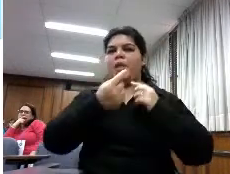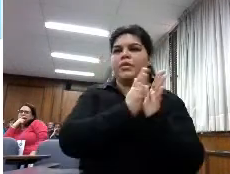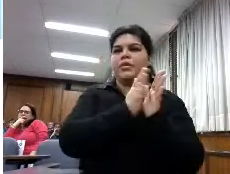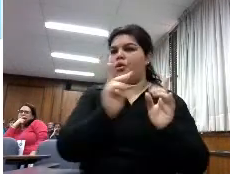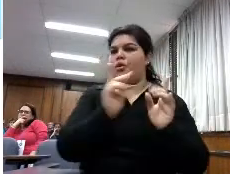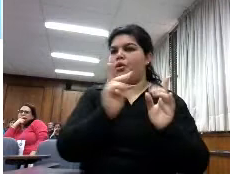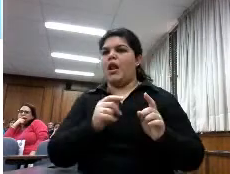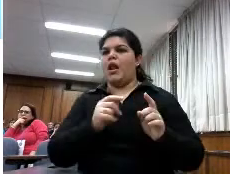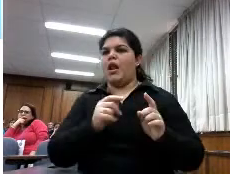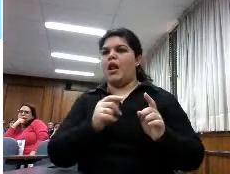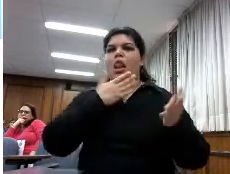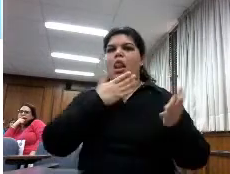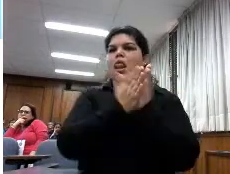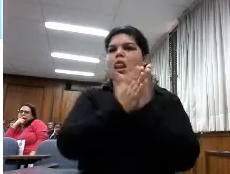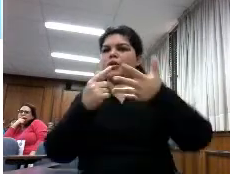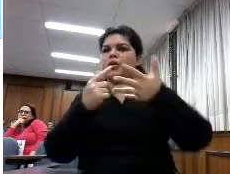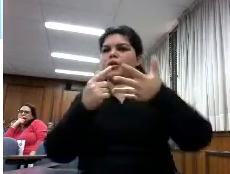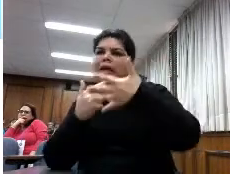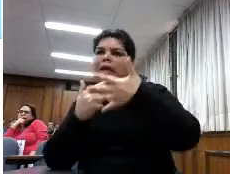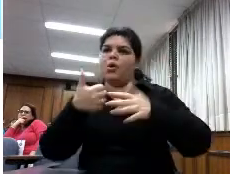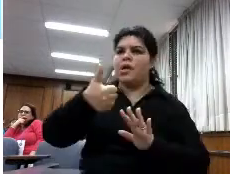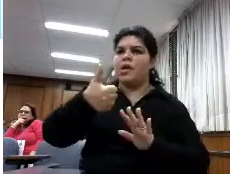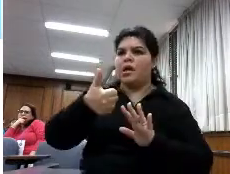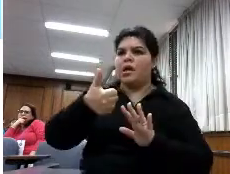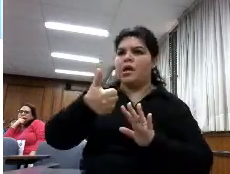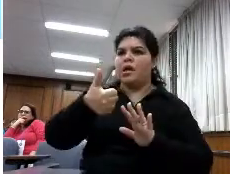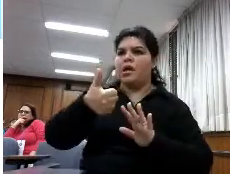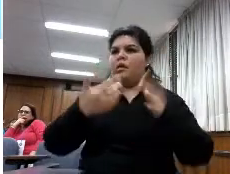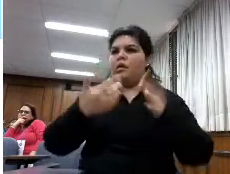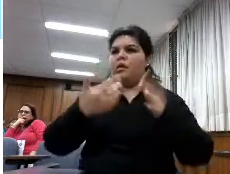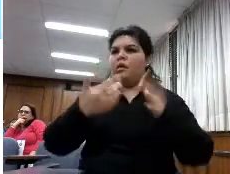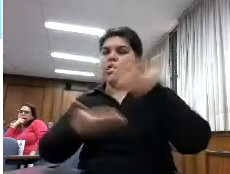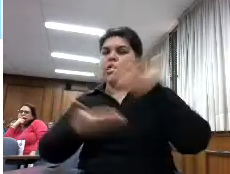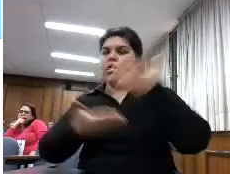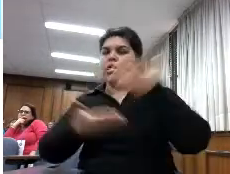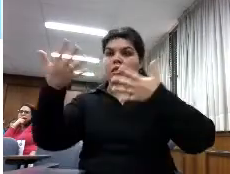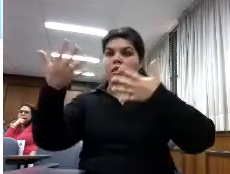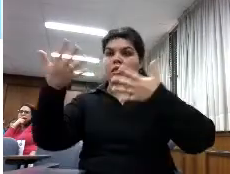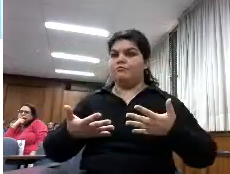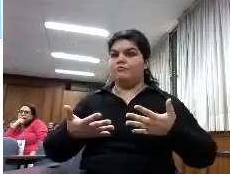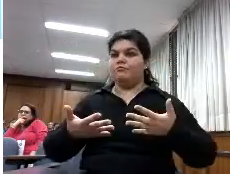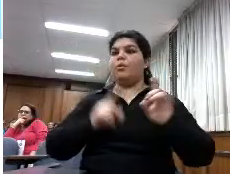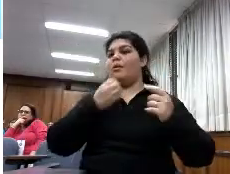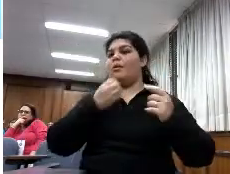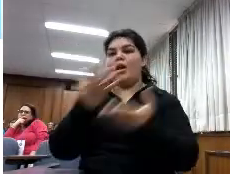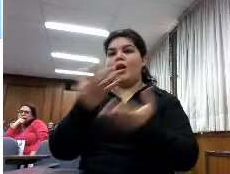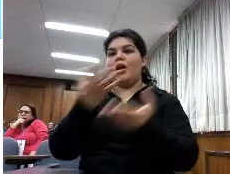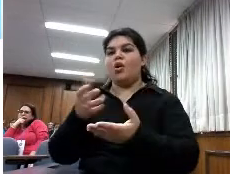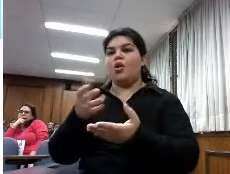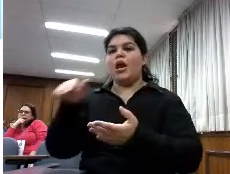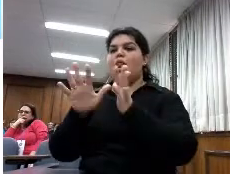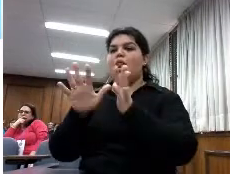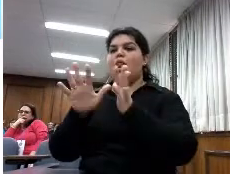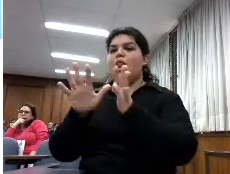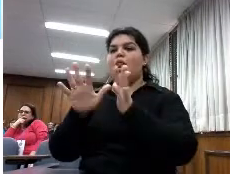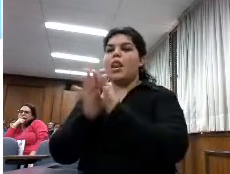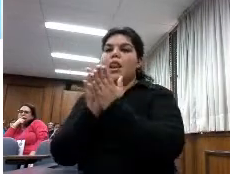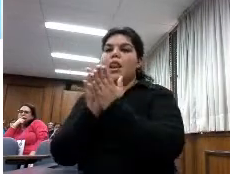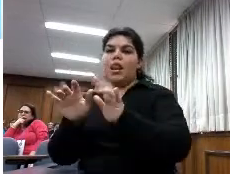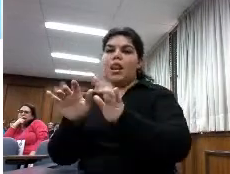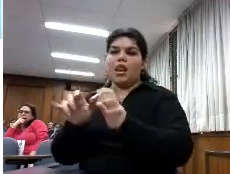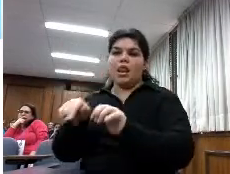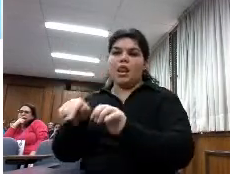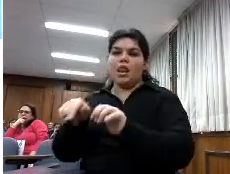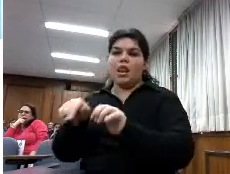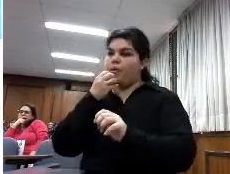o seis libros como pasa en bibliotecas universitarias la preferencia va hacia el libro electrónico no es lo mismo poder buscar algo